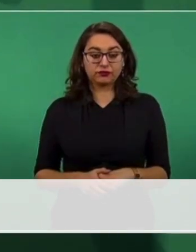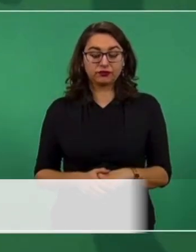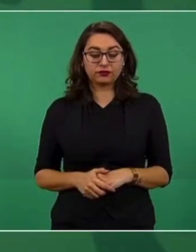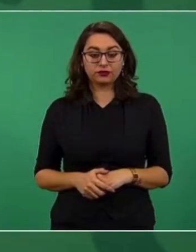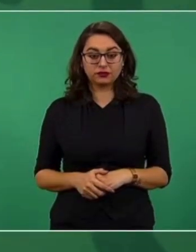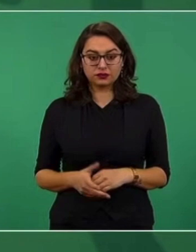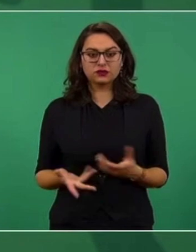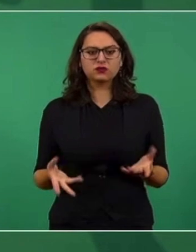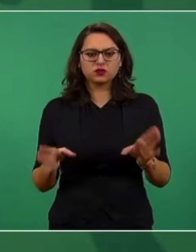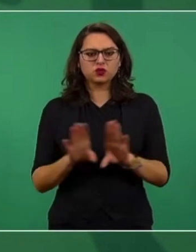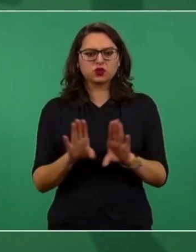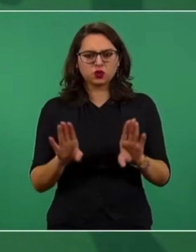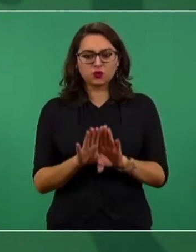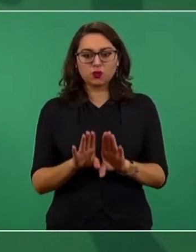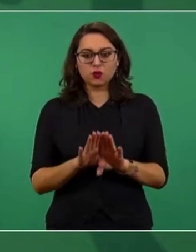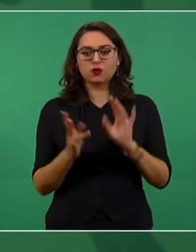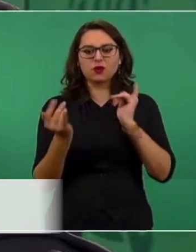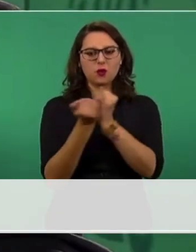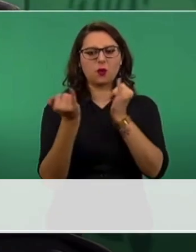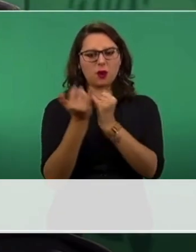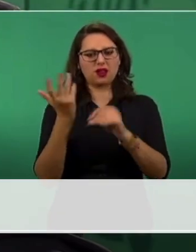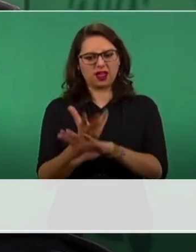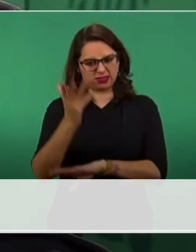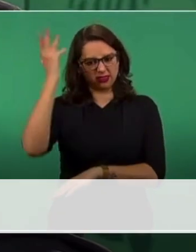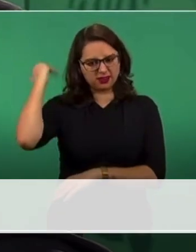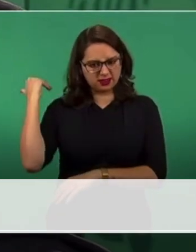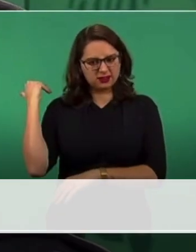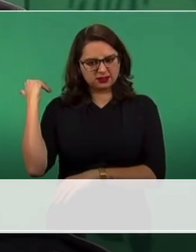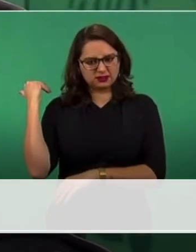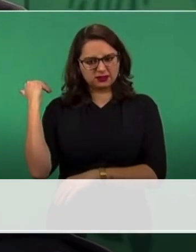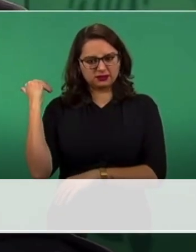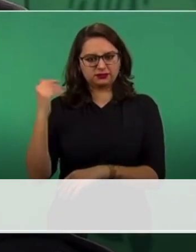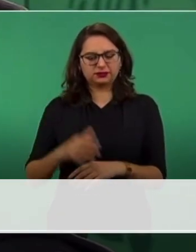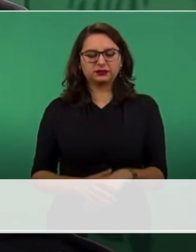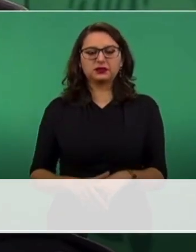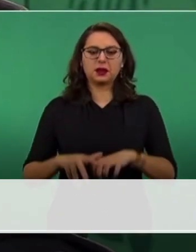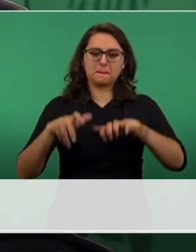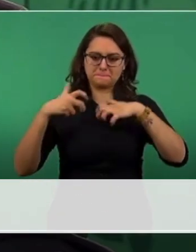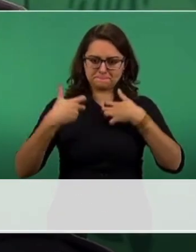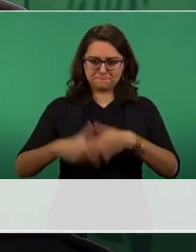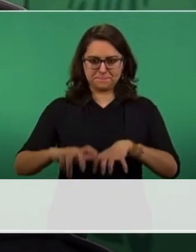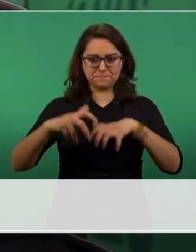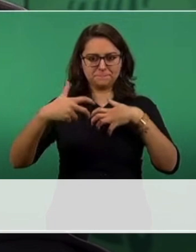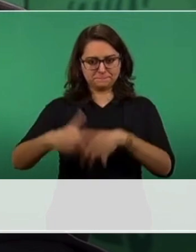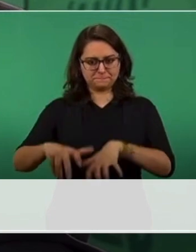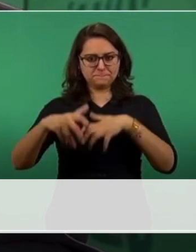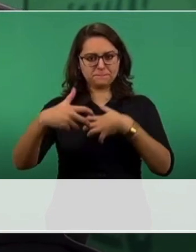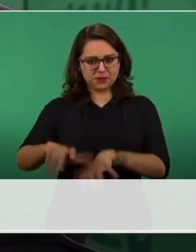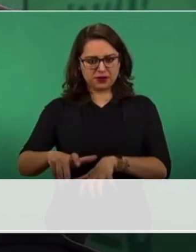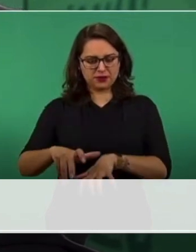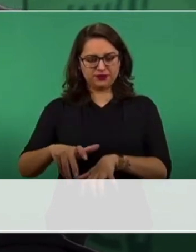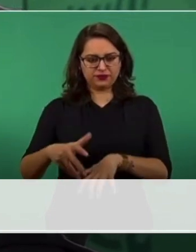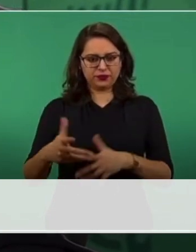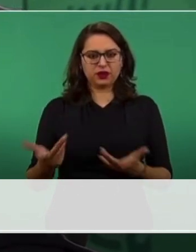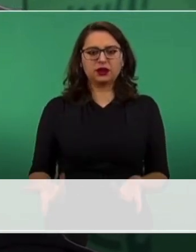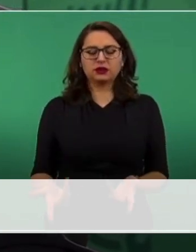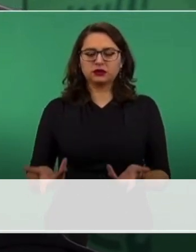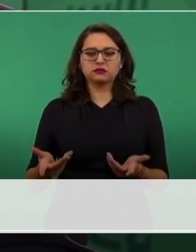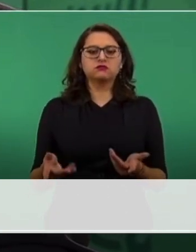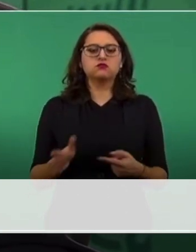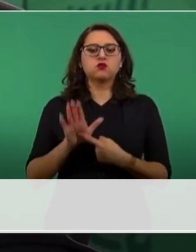ya lo hicimos en una ocasión, vamos a hacer un desfile, como se hizo la Revolución,